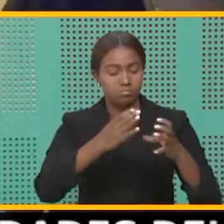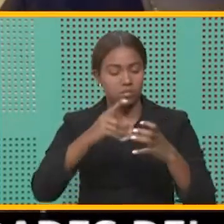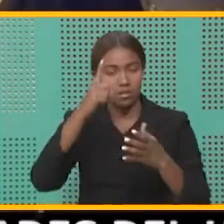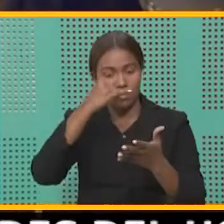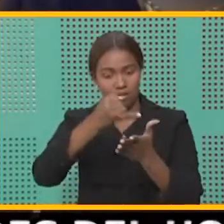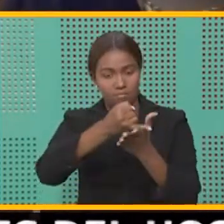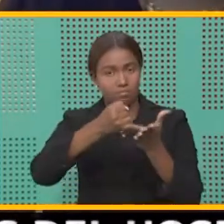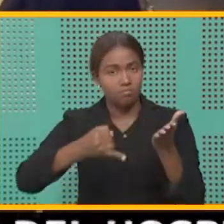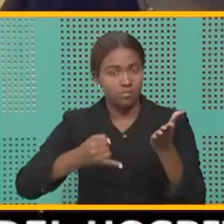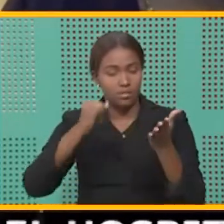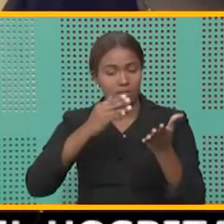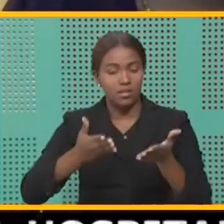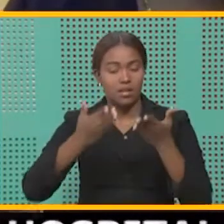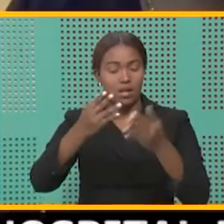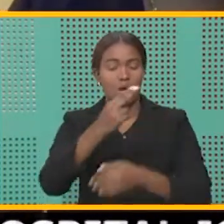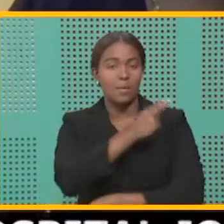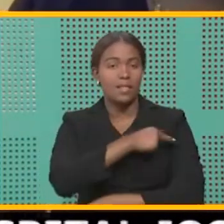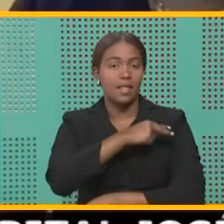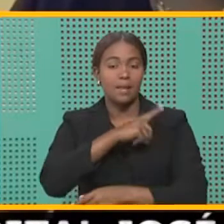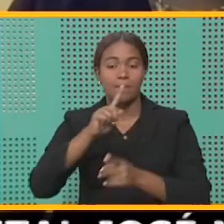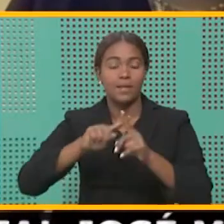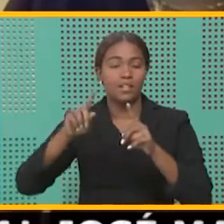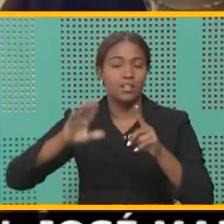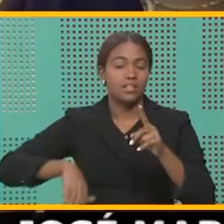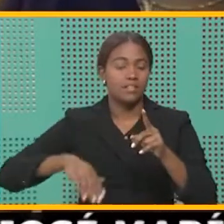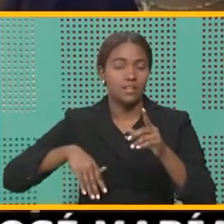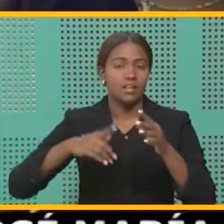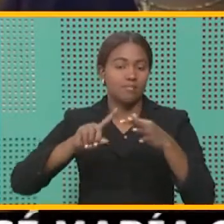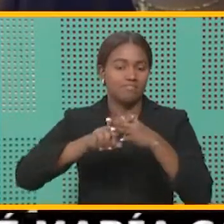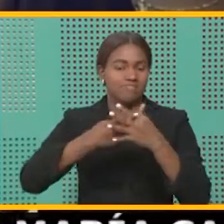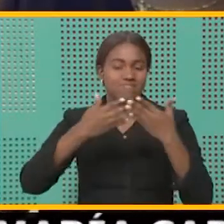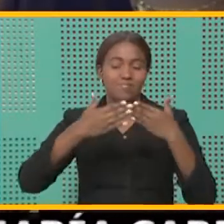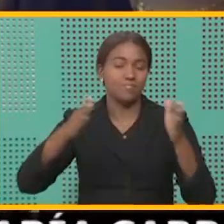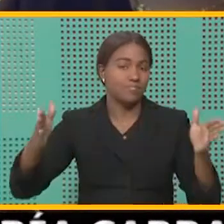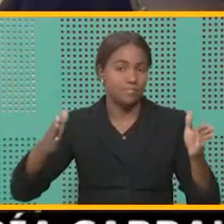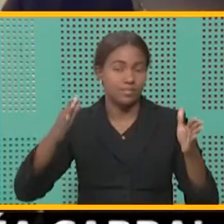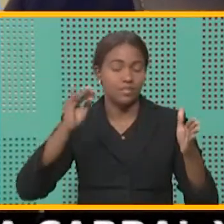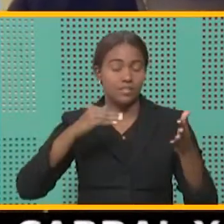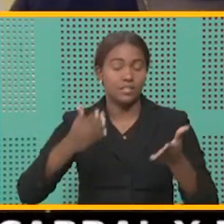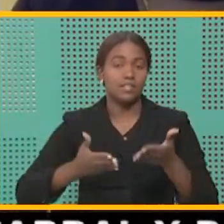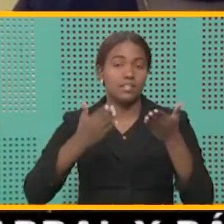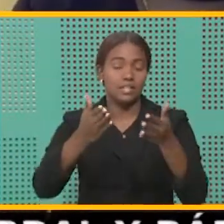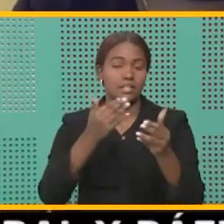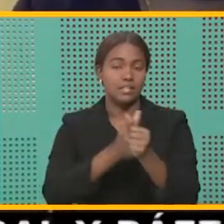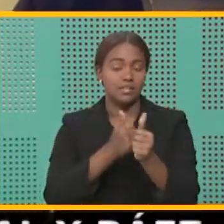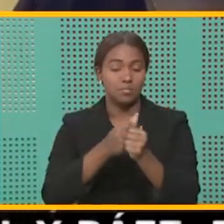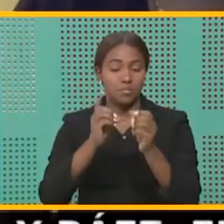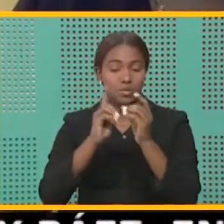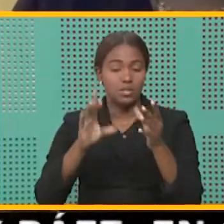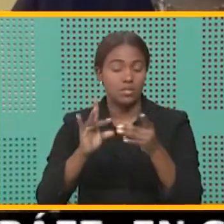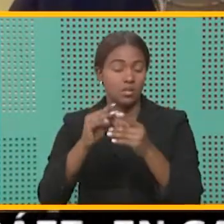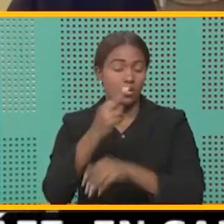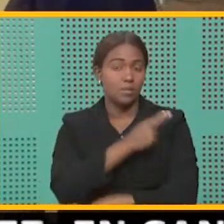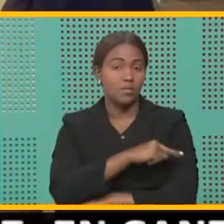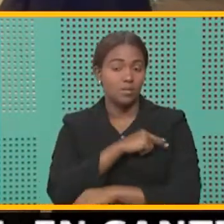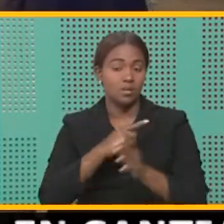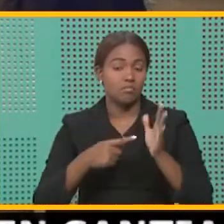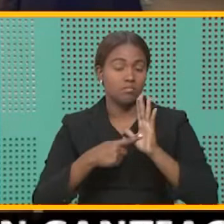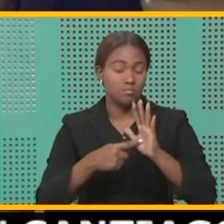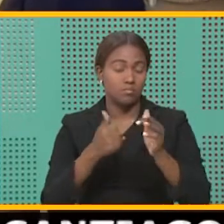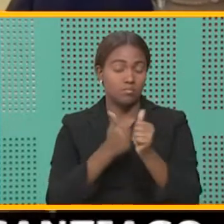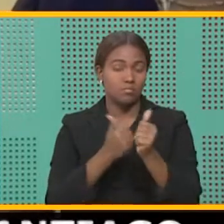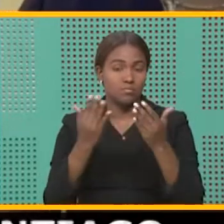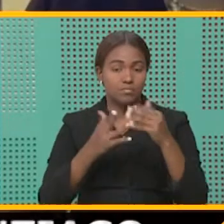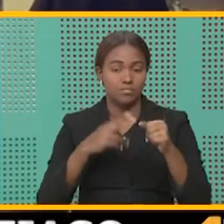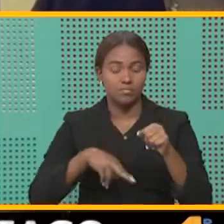estamos haciendo entrega al hospital porque lo pongo en operación, no es inaugurando, es entregándose al doctor, como director del hospital y representante del